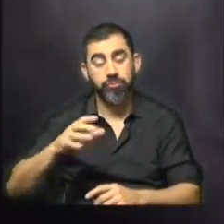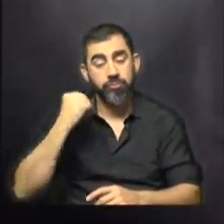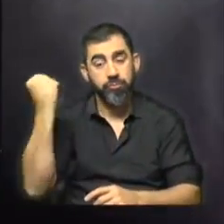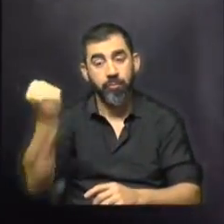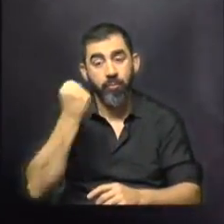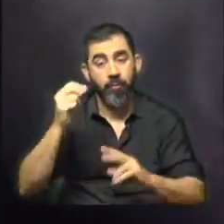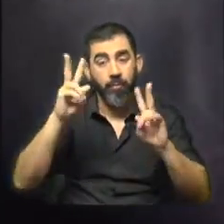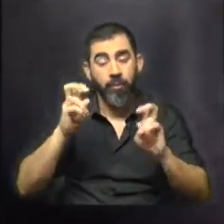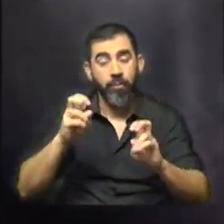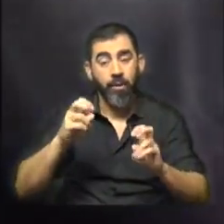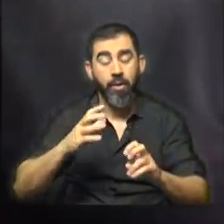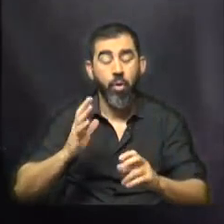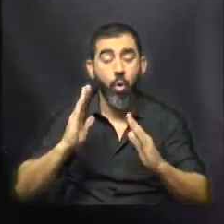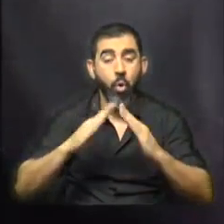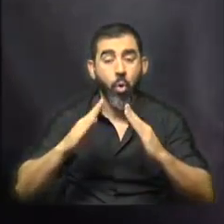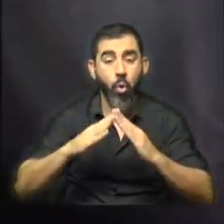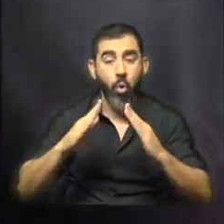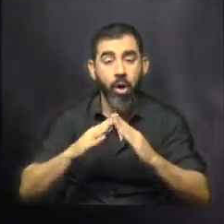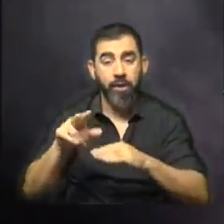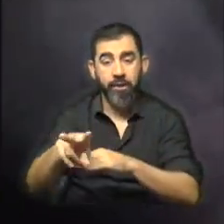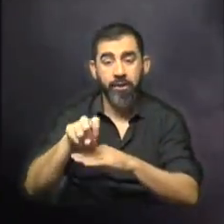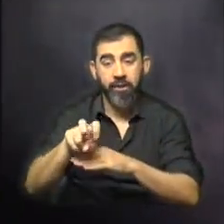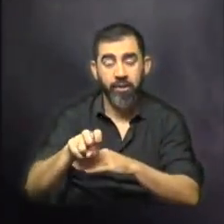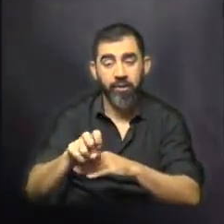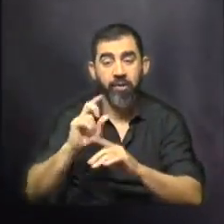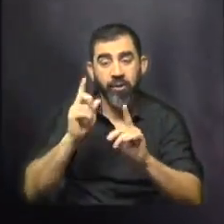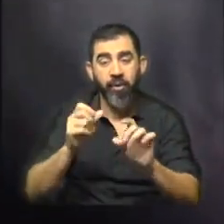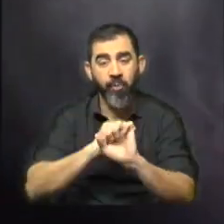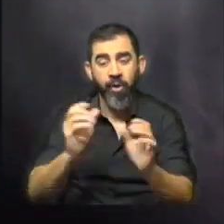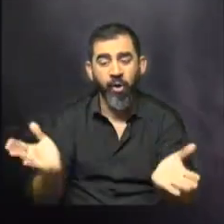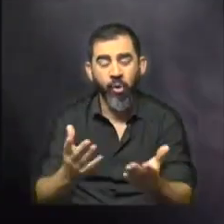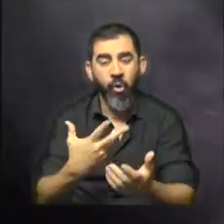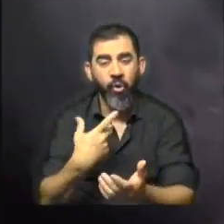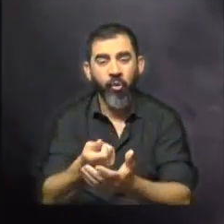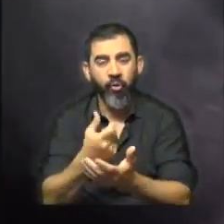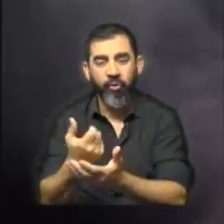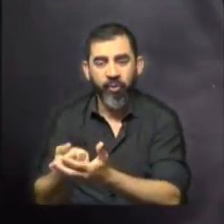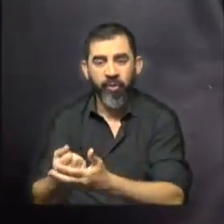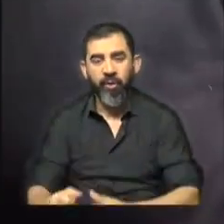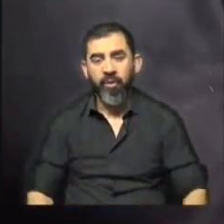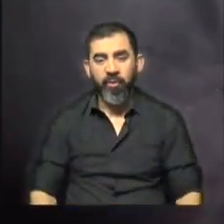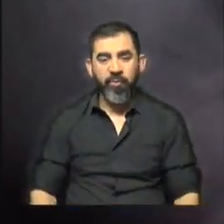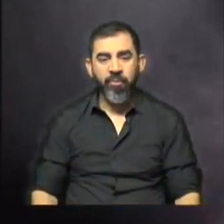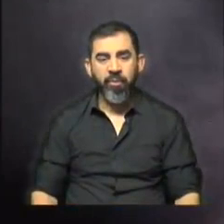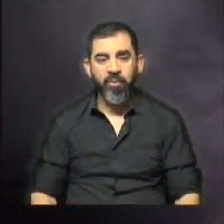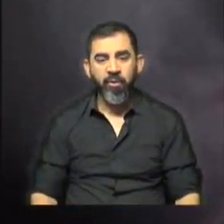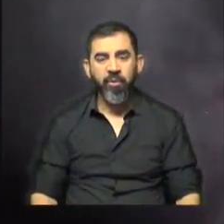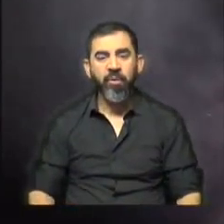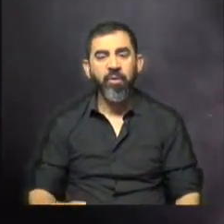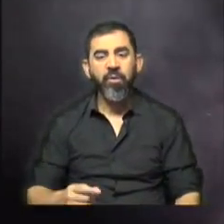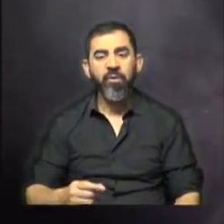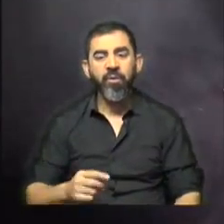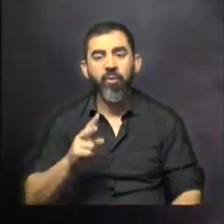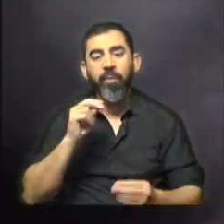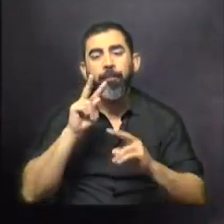importante en el ingreso de los hogares y por esa vía también se fomenta el consumo interno. Eso es hacia la interna, ¿cuál es la perspectiva